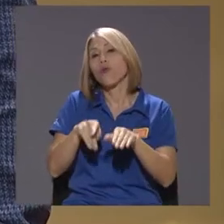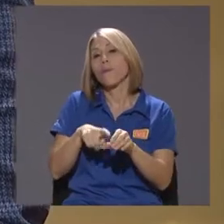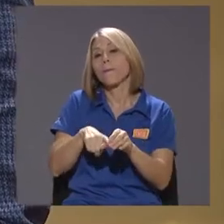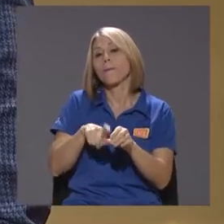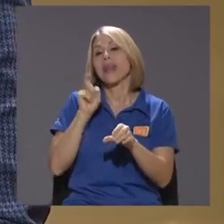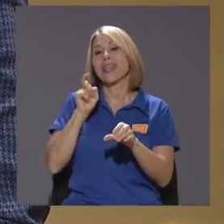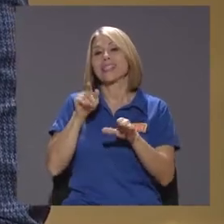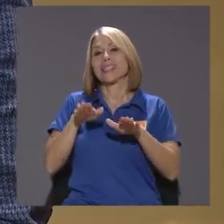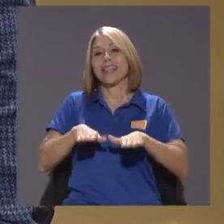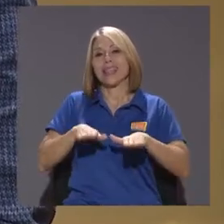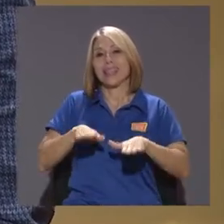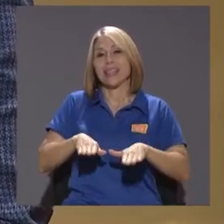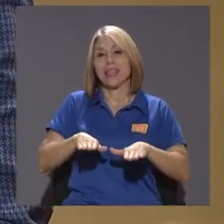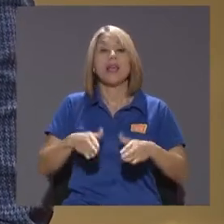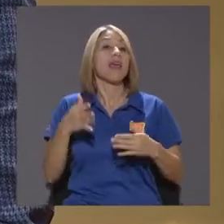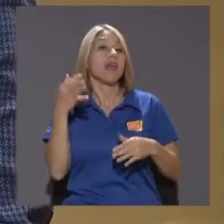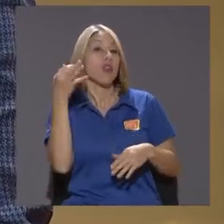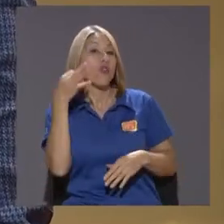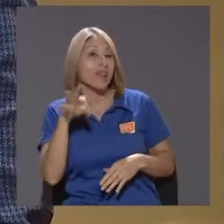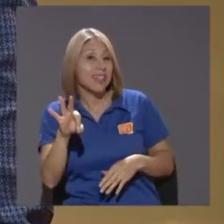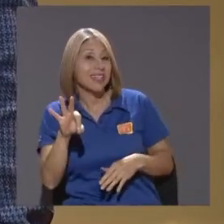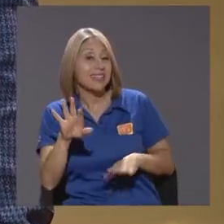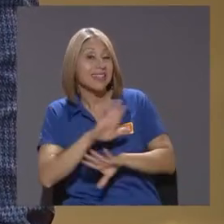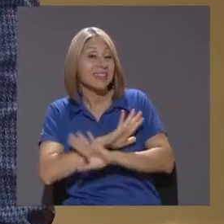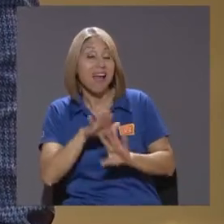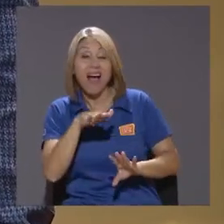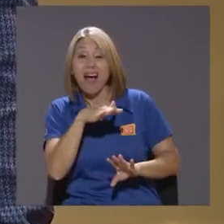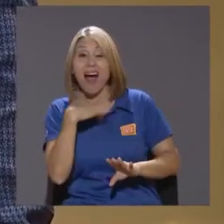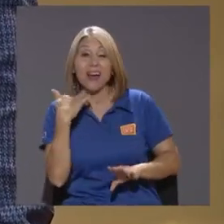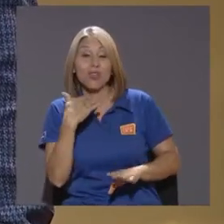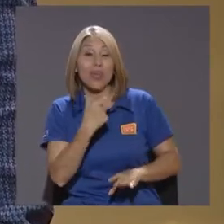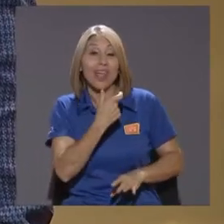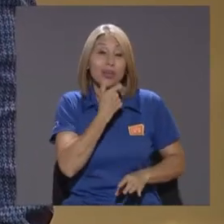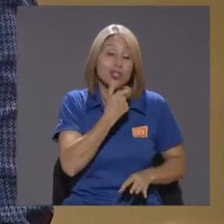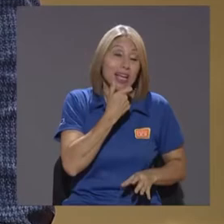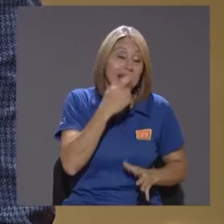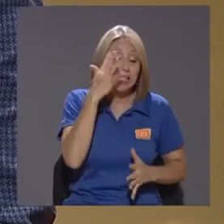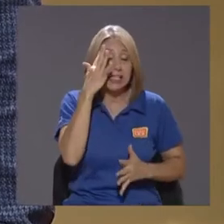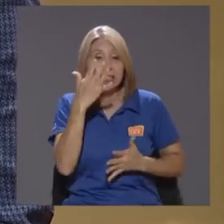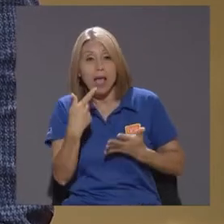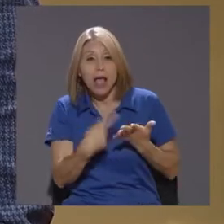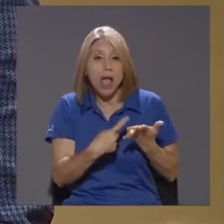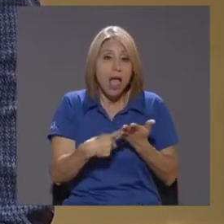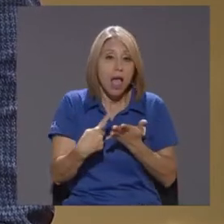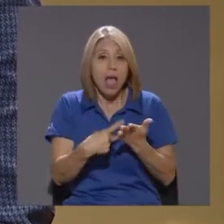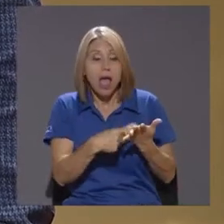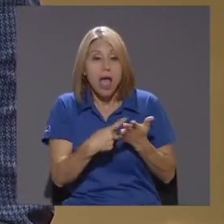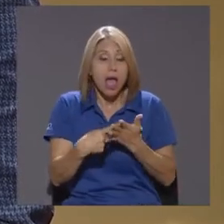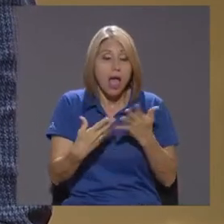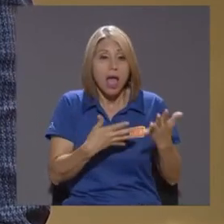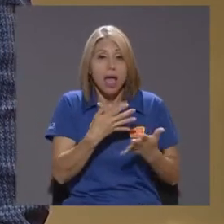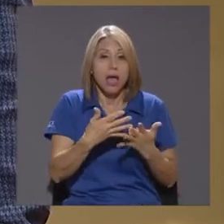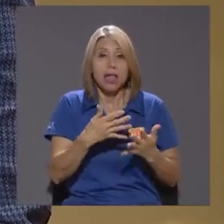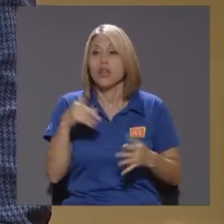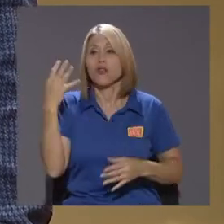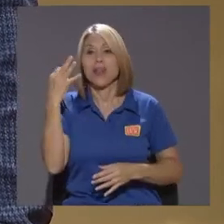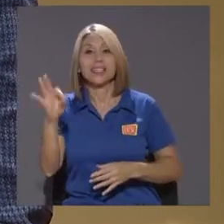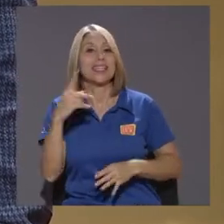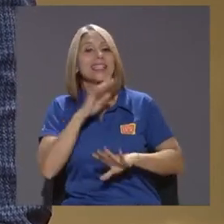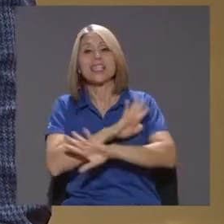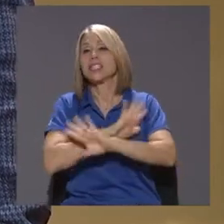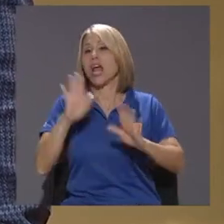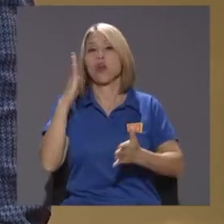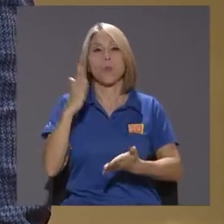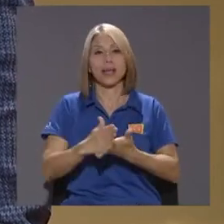están un poco Hartos de que los ingleses Estén dándole tantas vueltas Al tema Que están diciendo Ya no más Entonces ahora